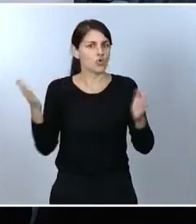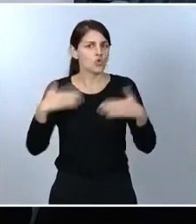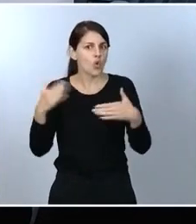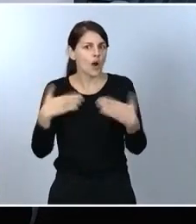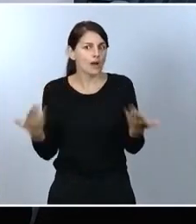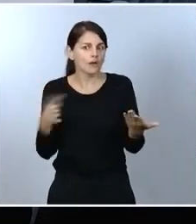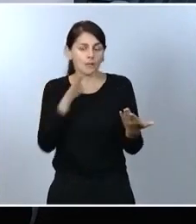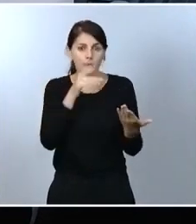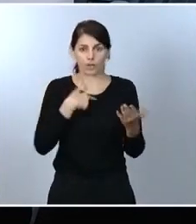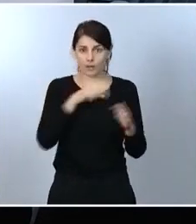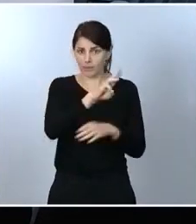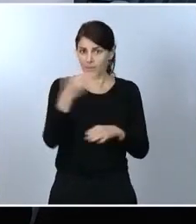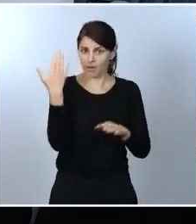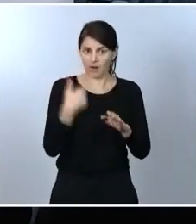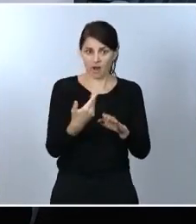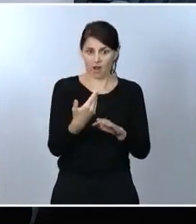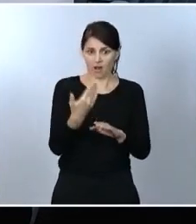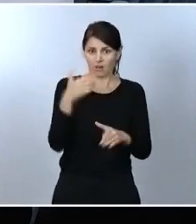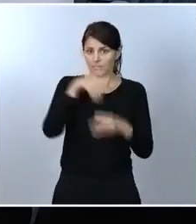últimas votaciones. Muchas gracias.